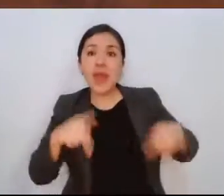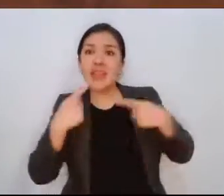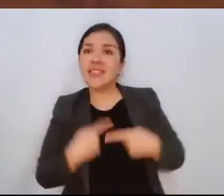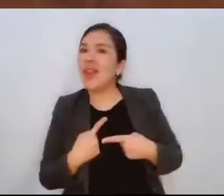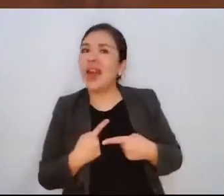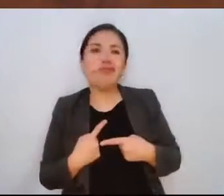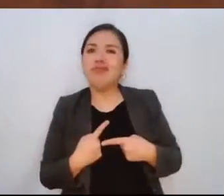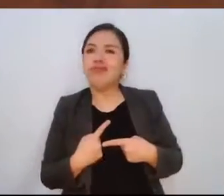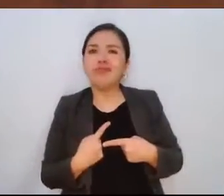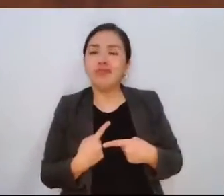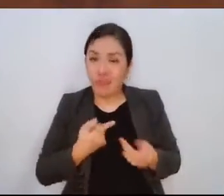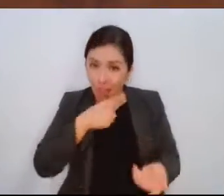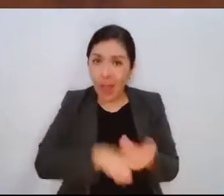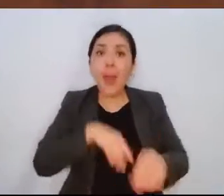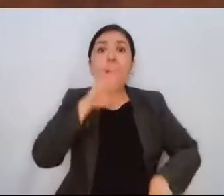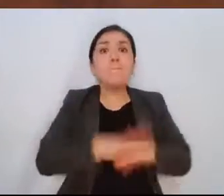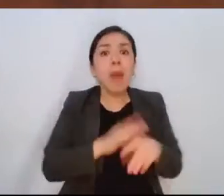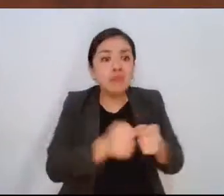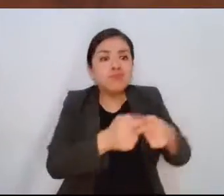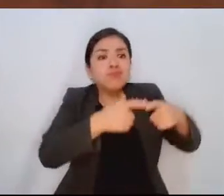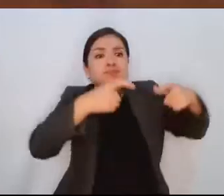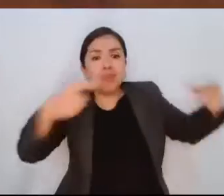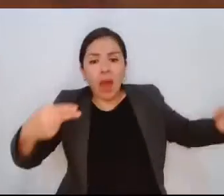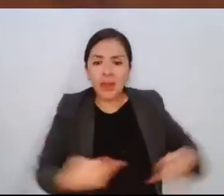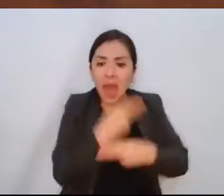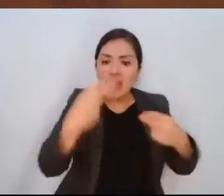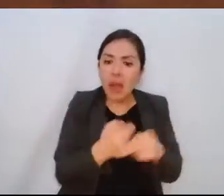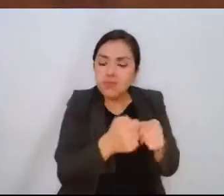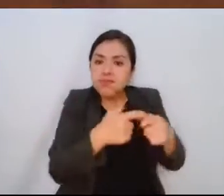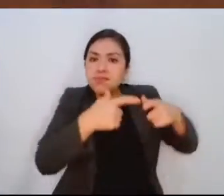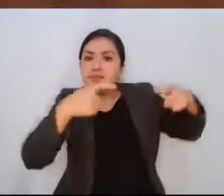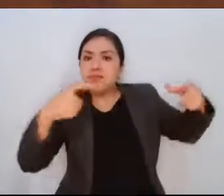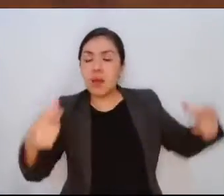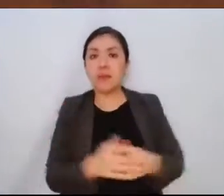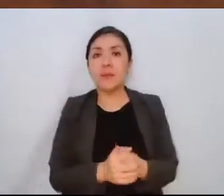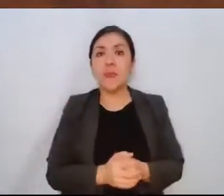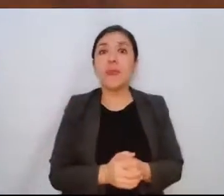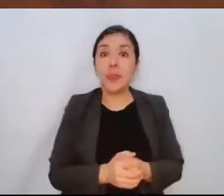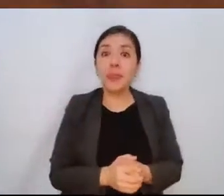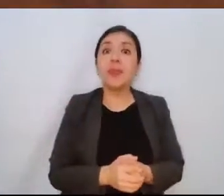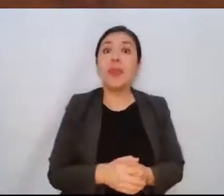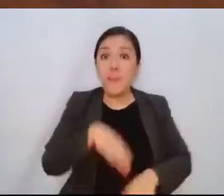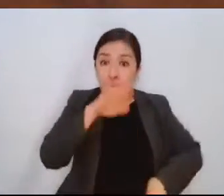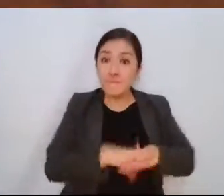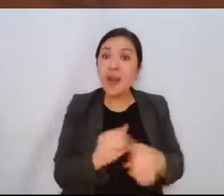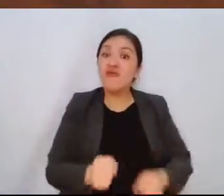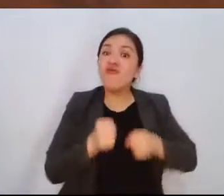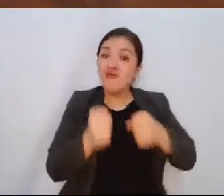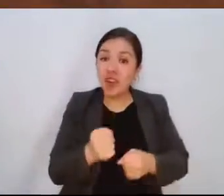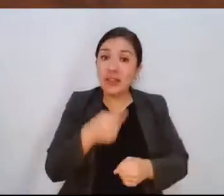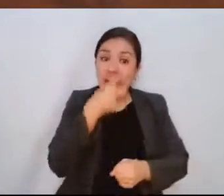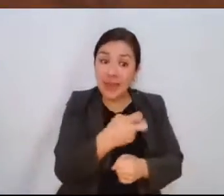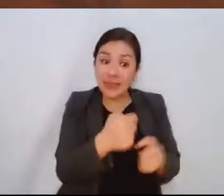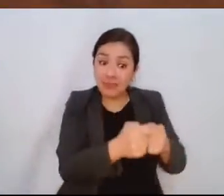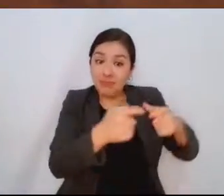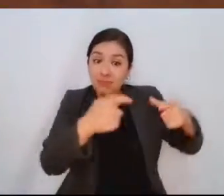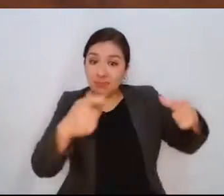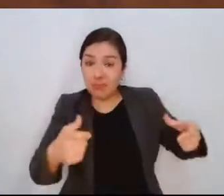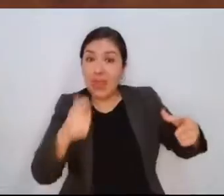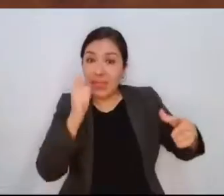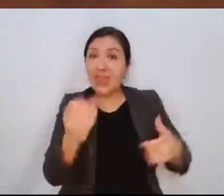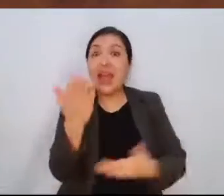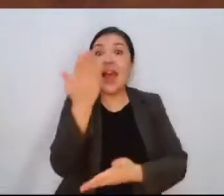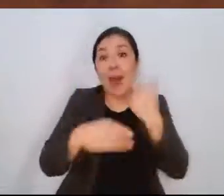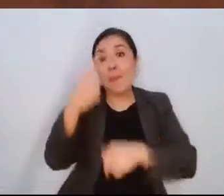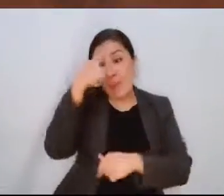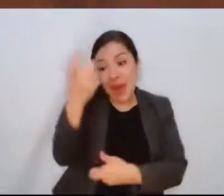aunando justo el crecimiento demográfico acelerado. Y es que fortalecer el crecimiento que también tiene que reactivar una gran